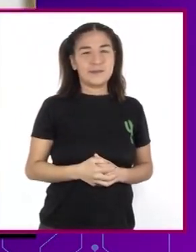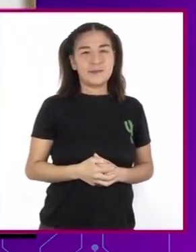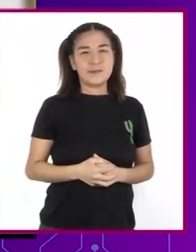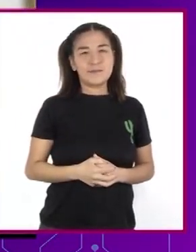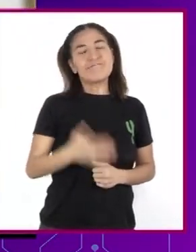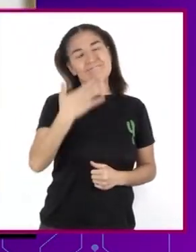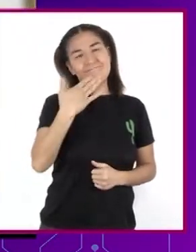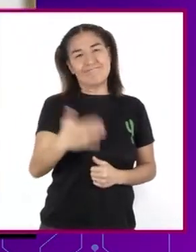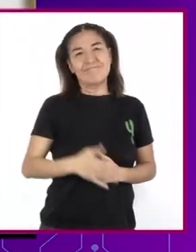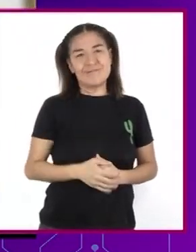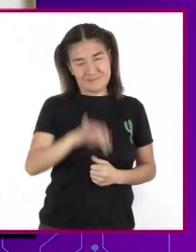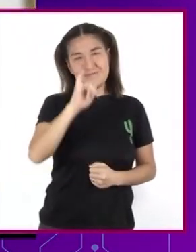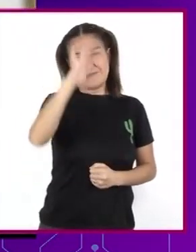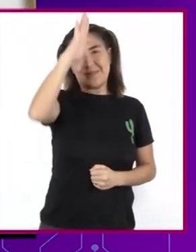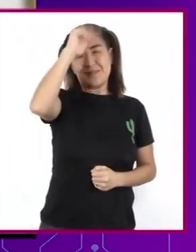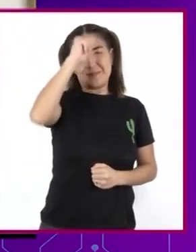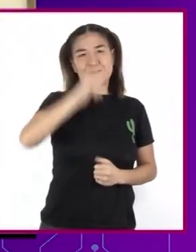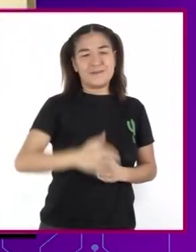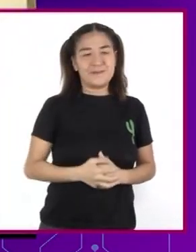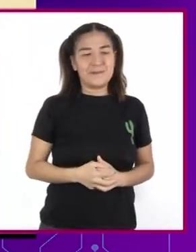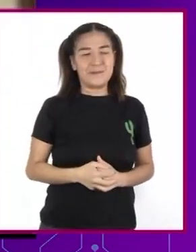Está bien Es un trato